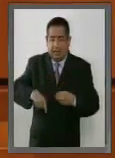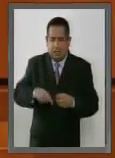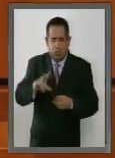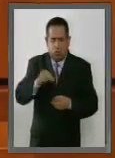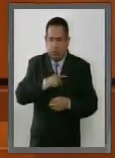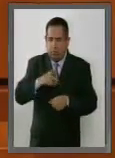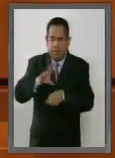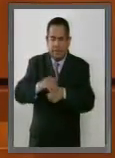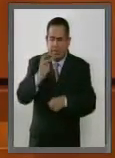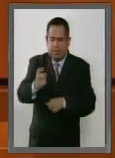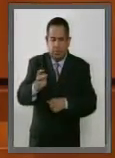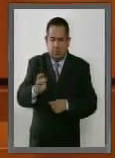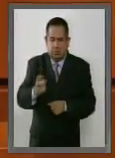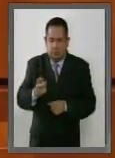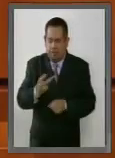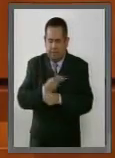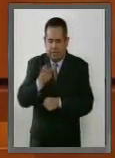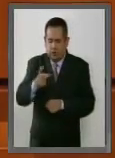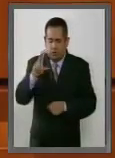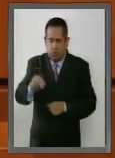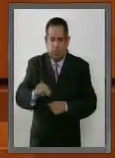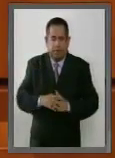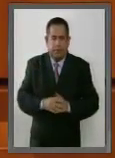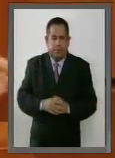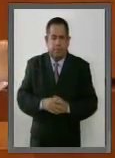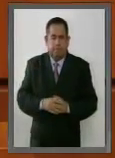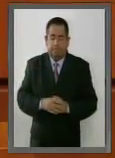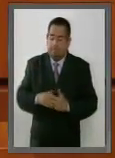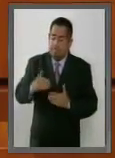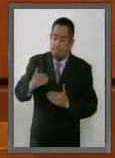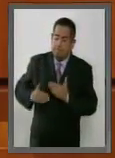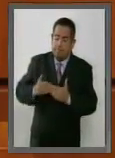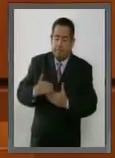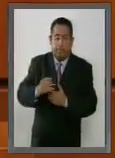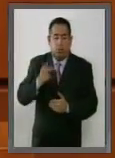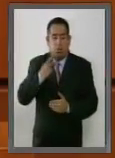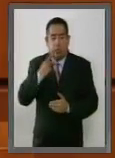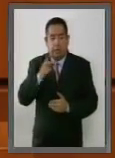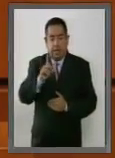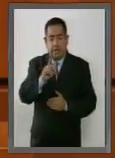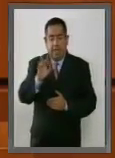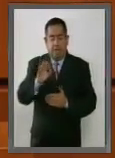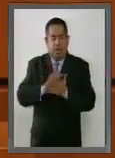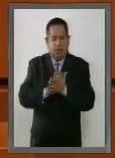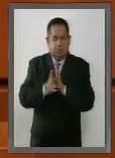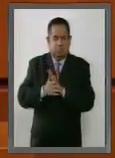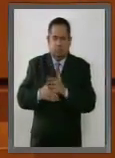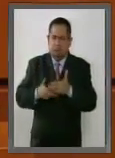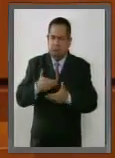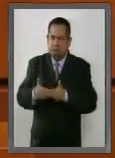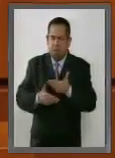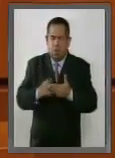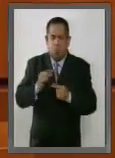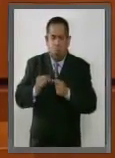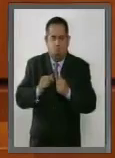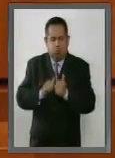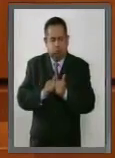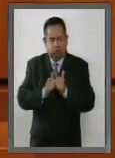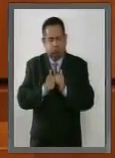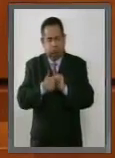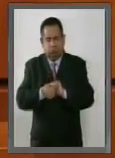permitir que esto ocurra. La evolución política del Distrito Federal ha sido gradual,